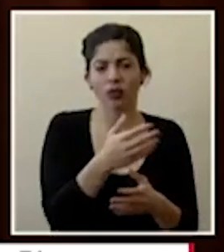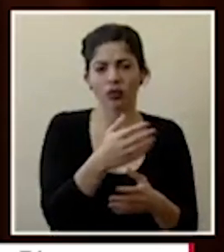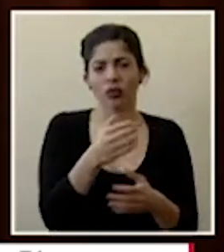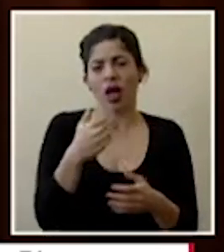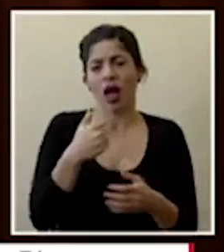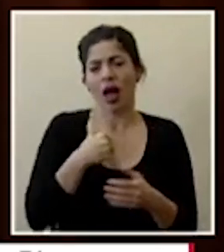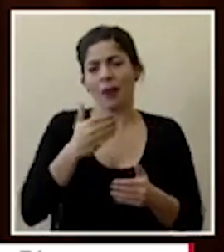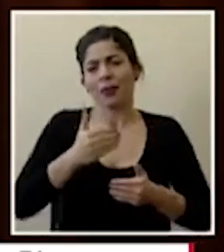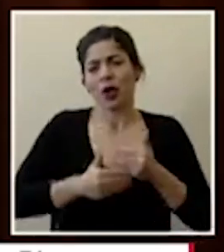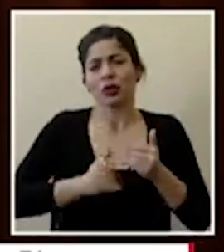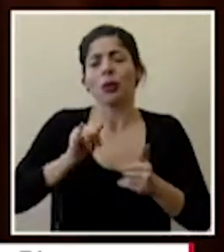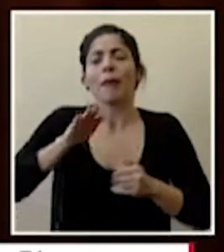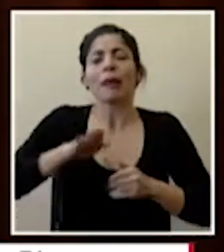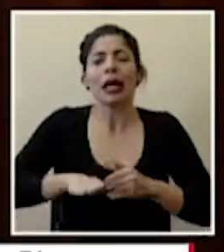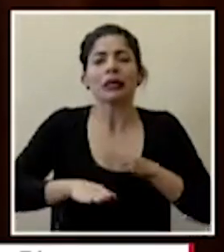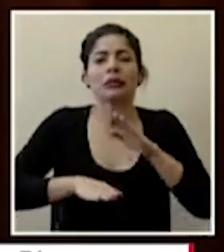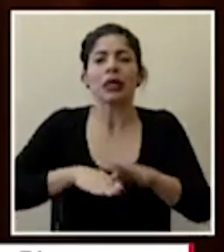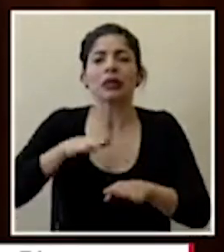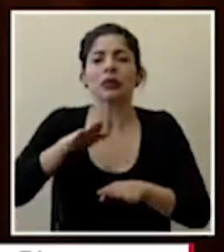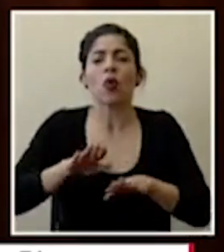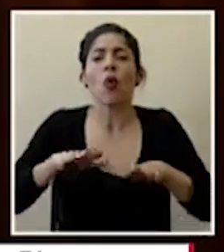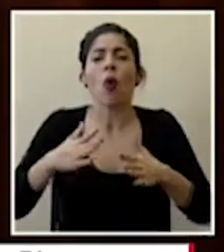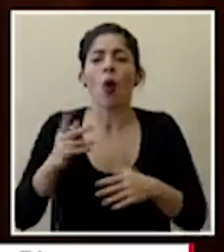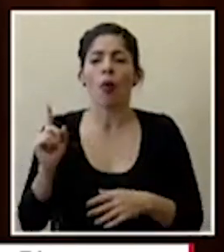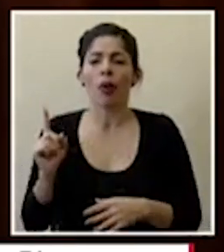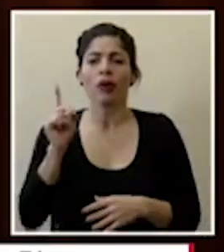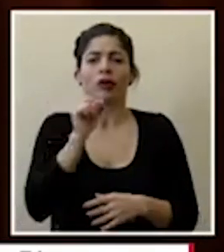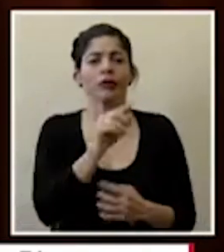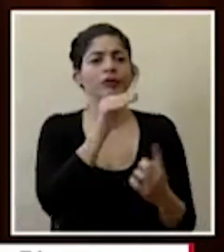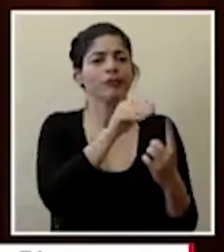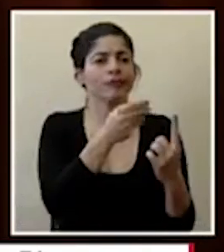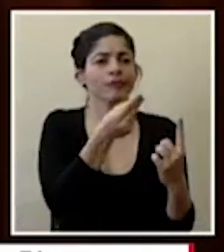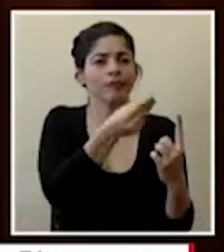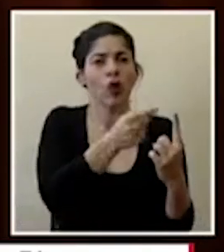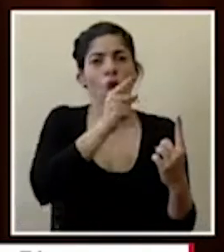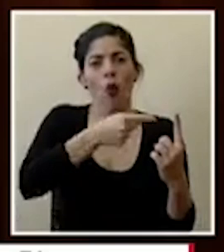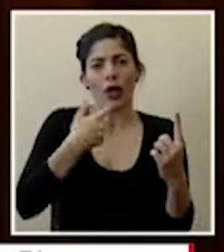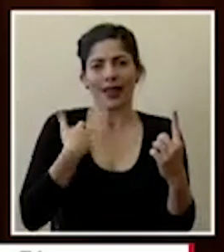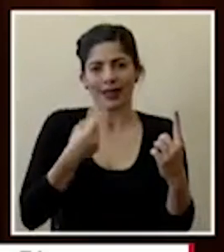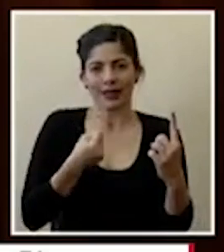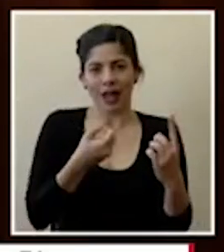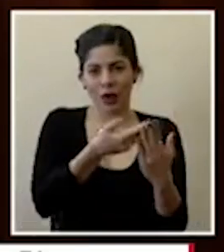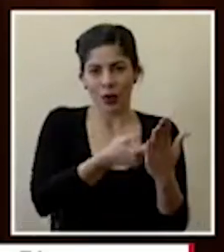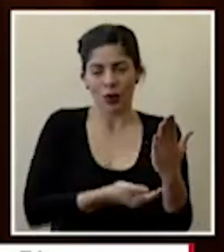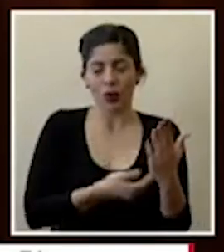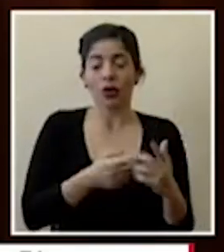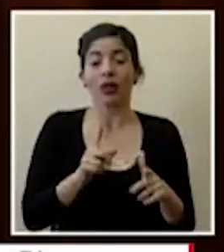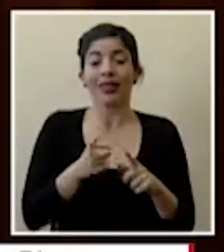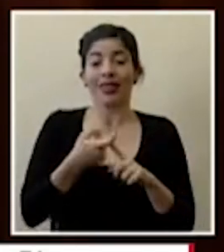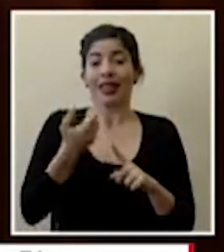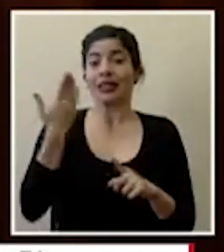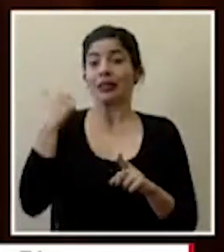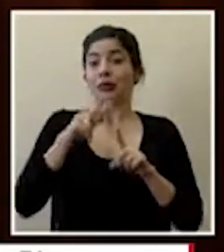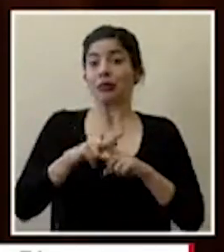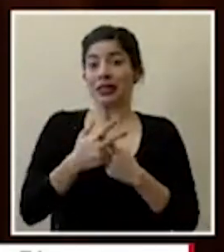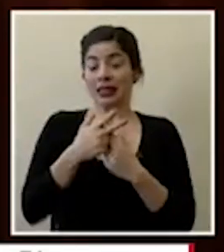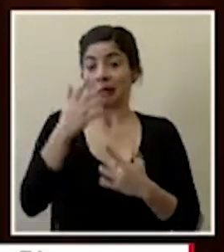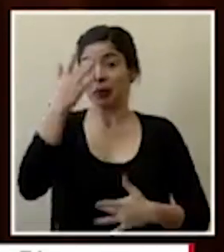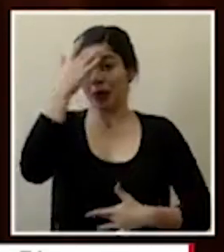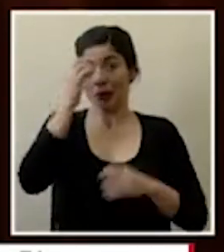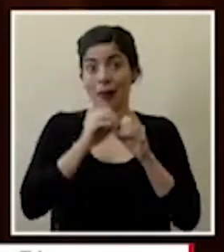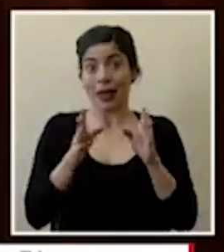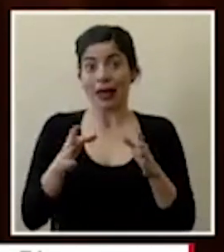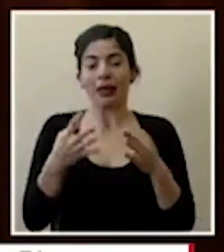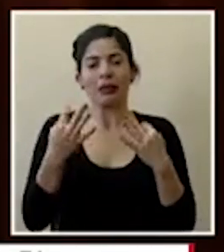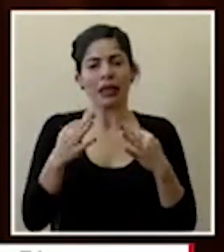procedimientos los pasos que se deben hacer para hacer esa notificación de la orden sanitaria y hemos estado desde el inicio de la pandemia procurando